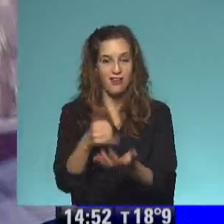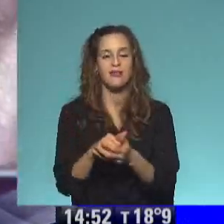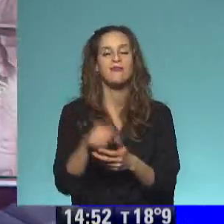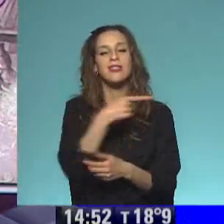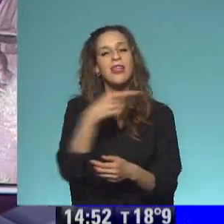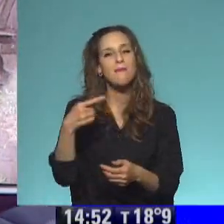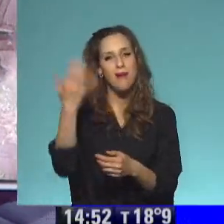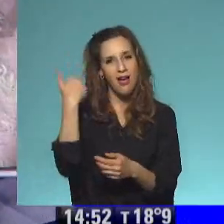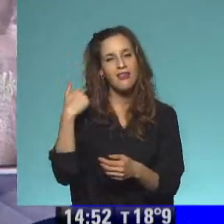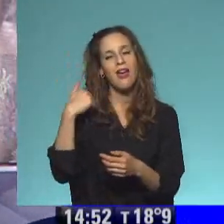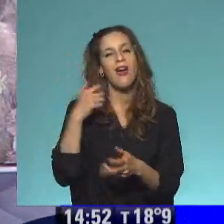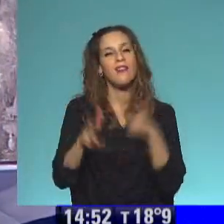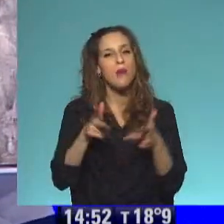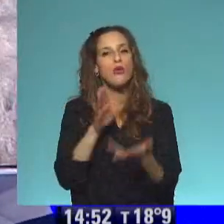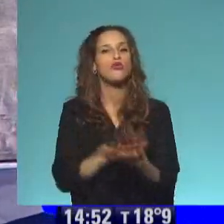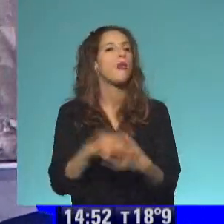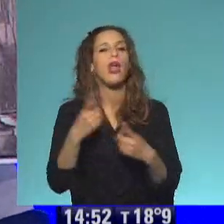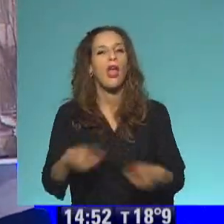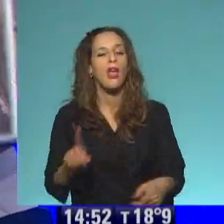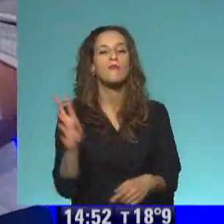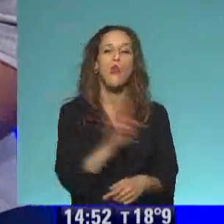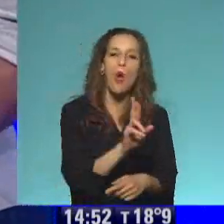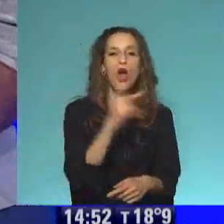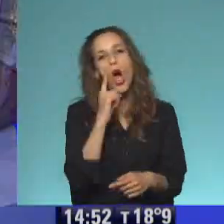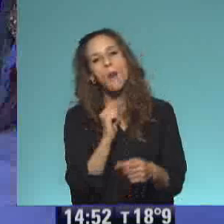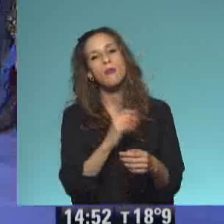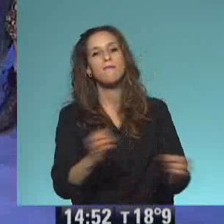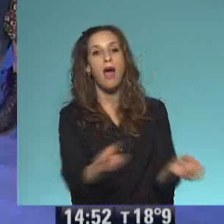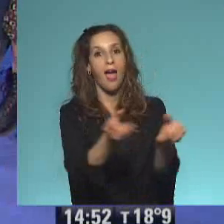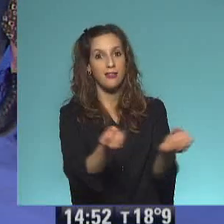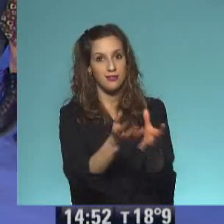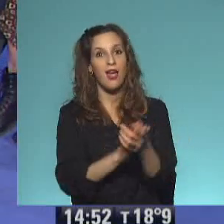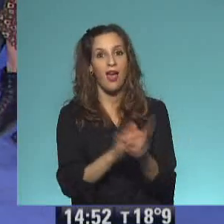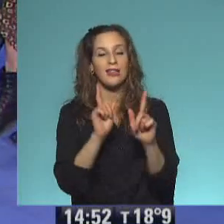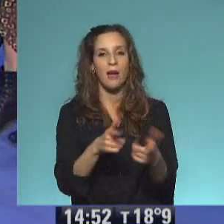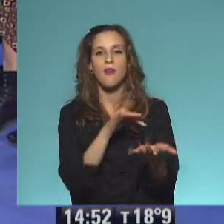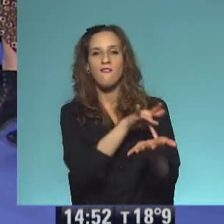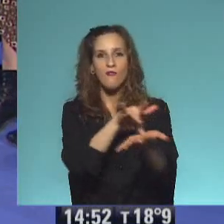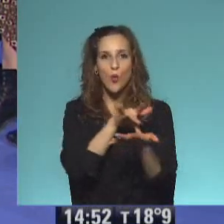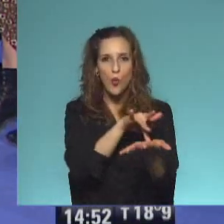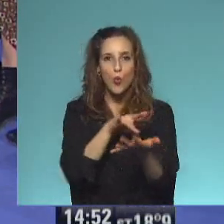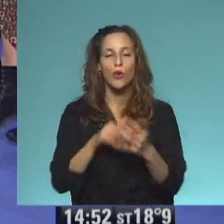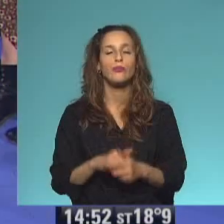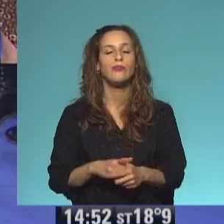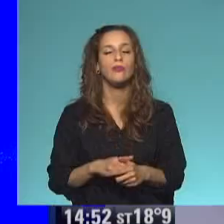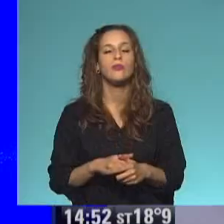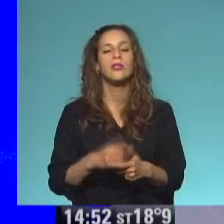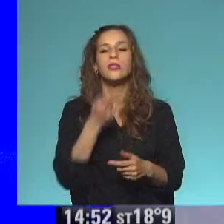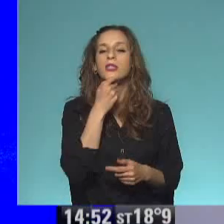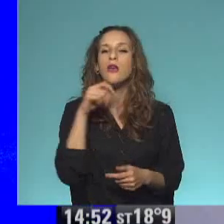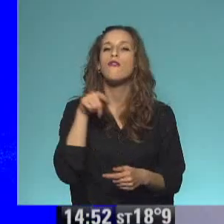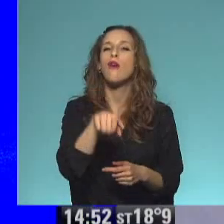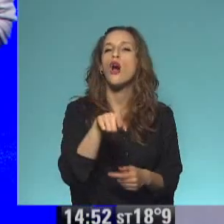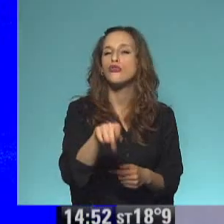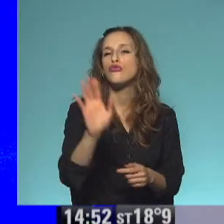y de magos. Y de magas. Sí. Bien, si ustedes tuviesen la posibilidad, a los chicos les pregunto, ¿eh? Si